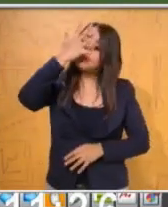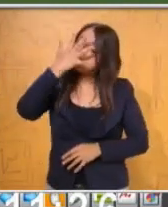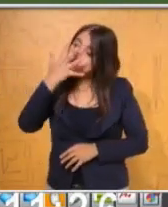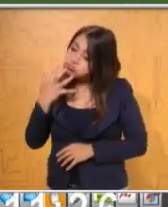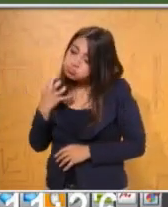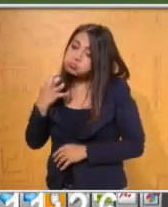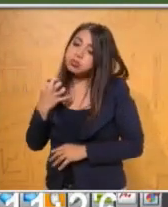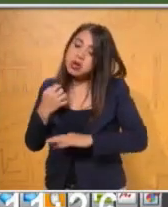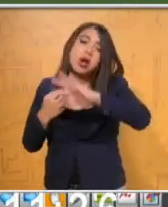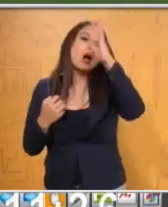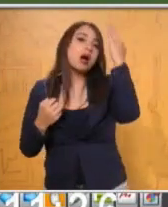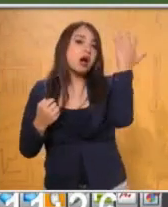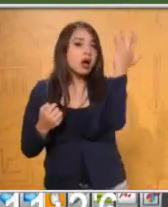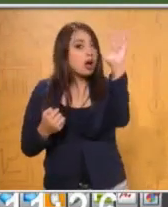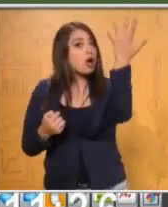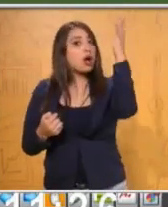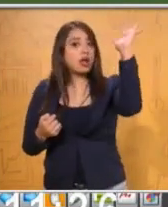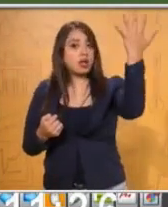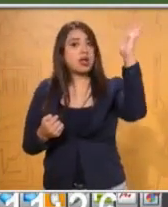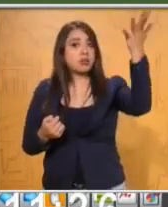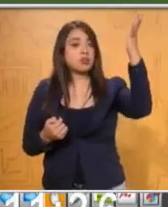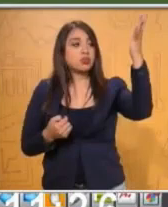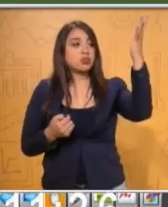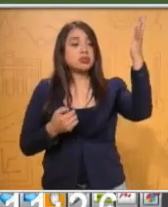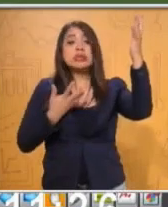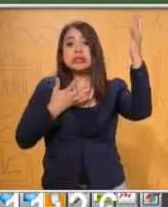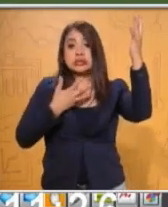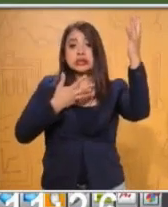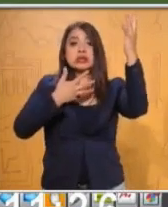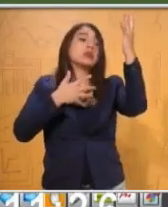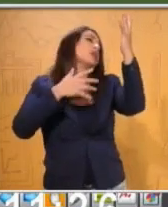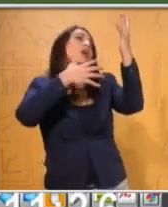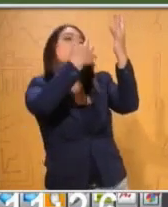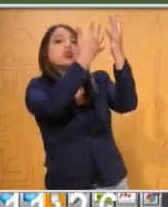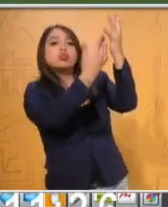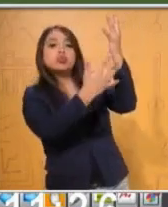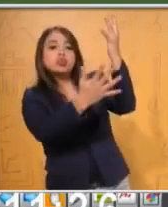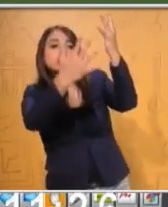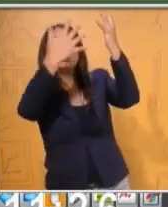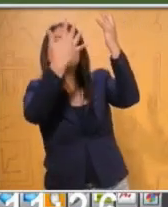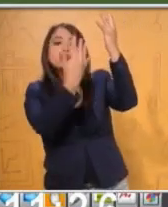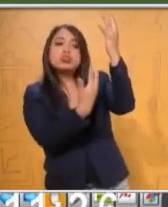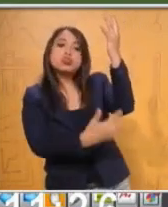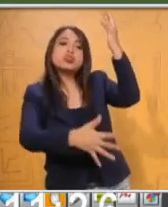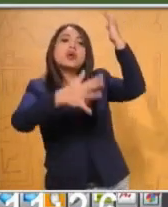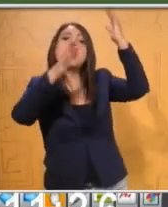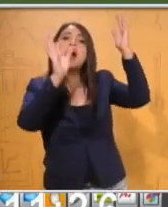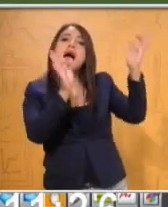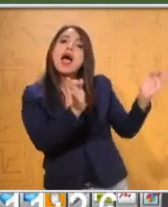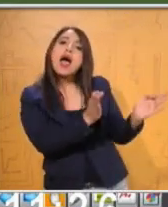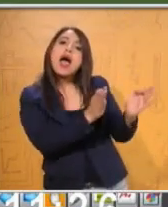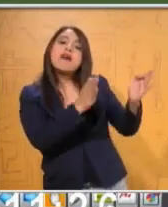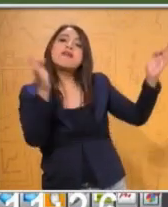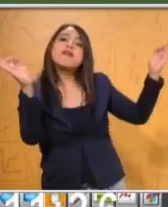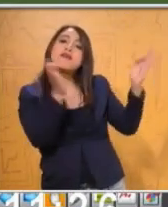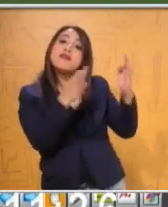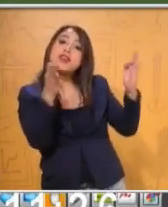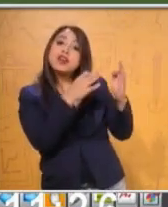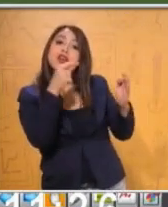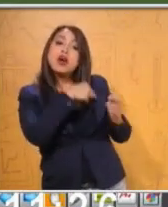todavía completamente cubierto de escarcha y nieve y el viento del norte soplaba y rugía sobre él,